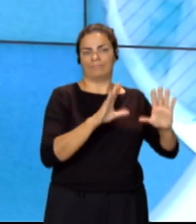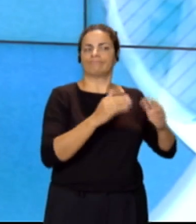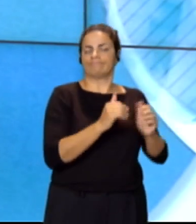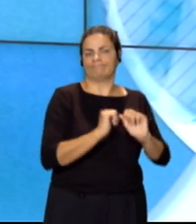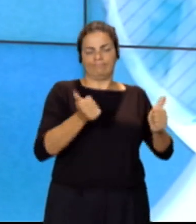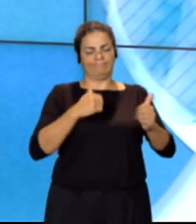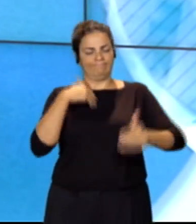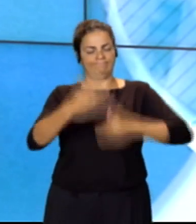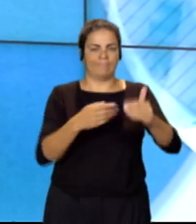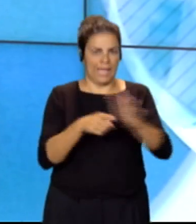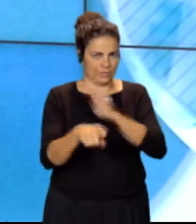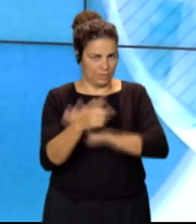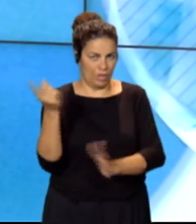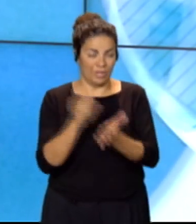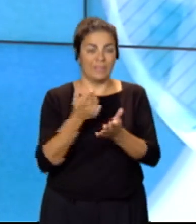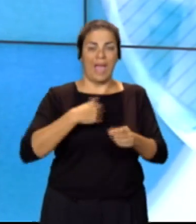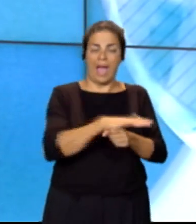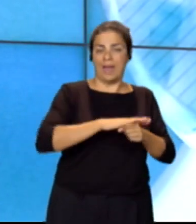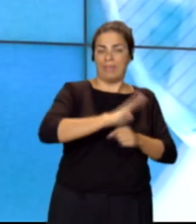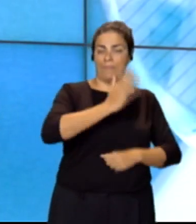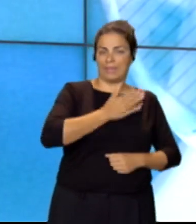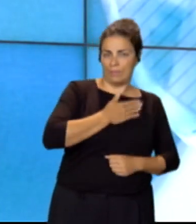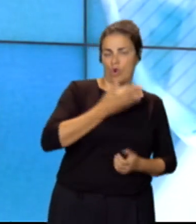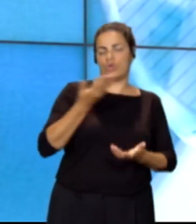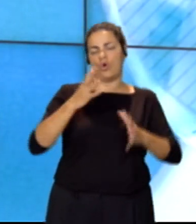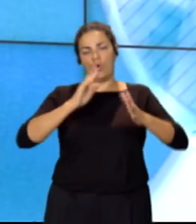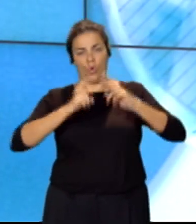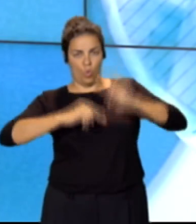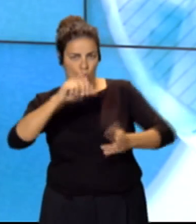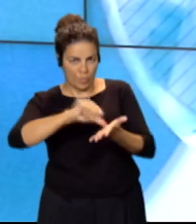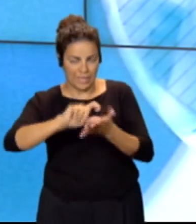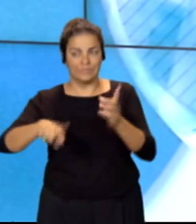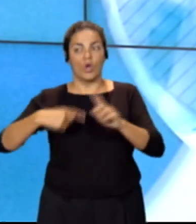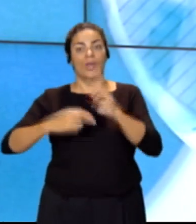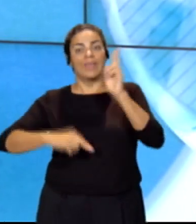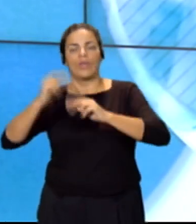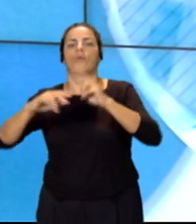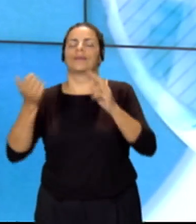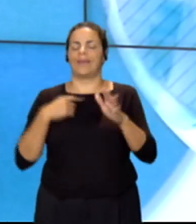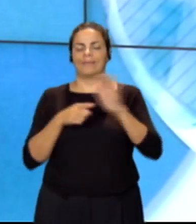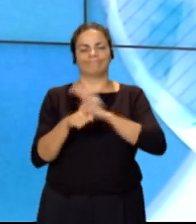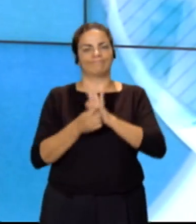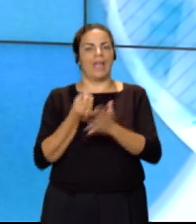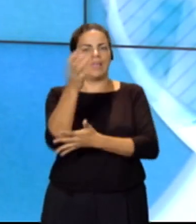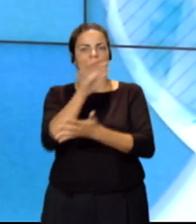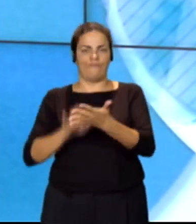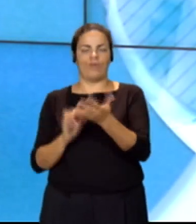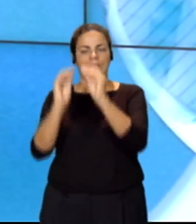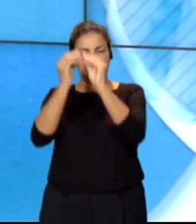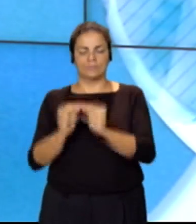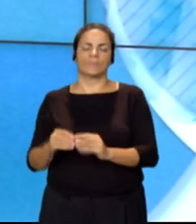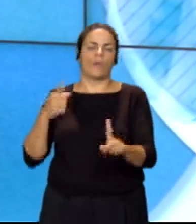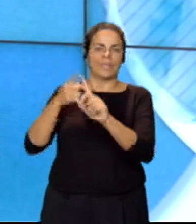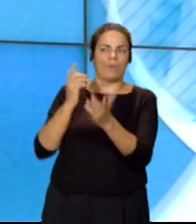urbanismo y obras ya han tramitado, pues en este caso, el redactar los informes para justificar ese pago.